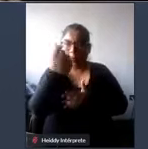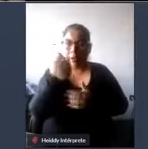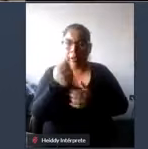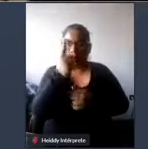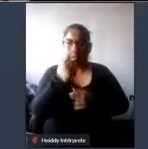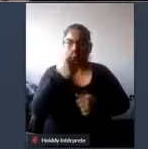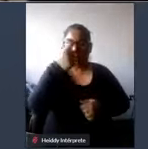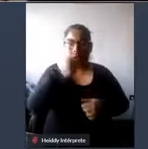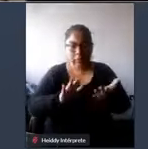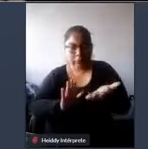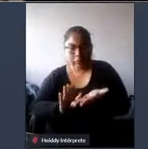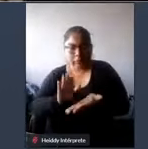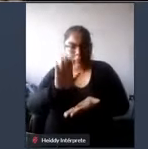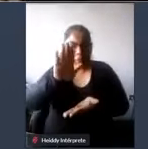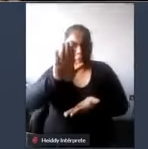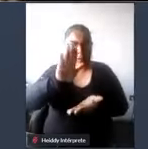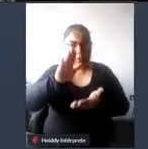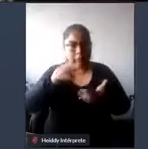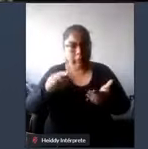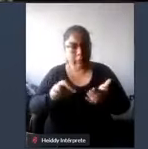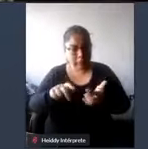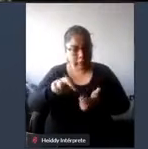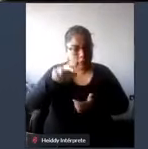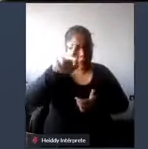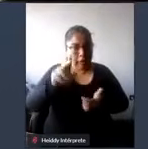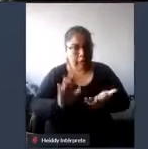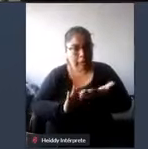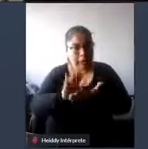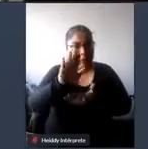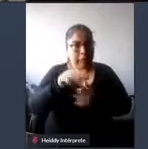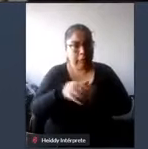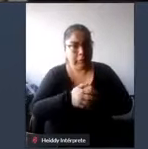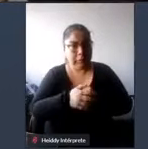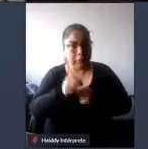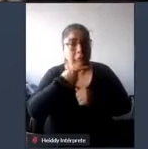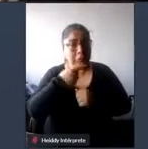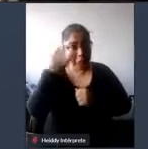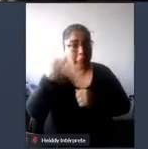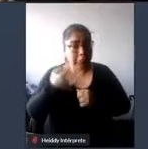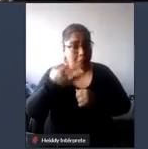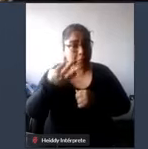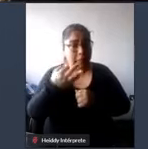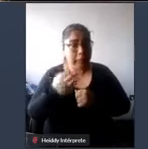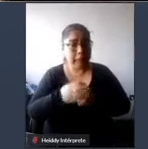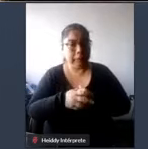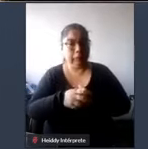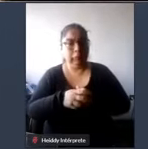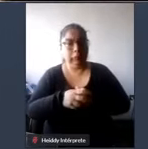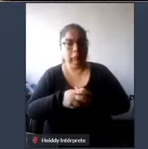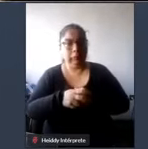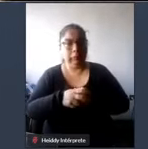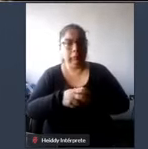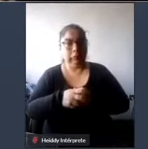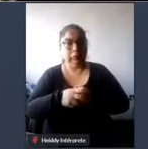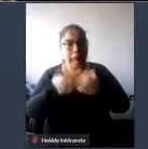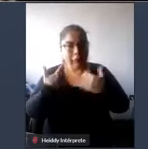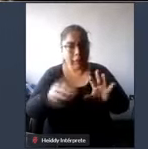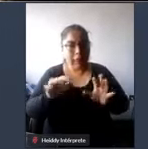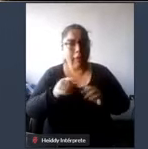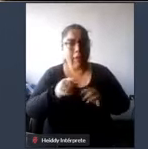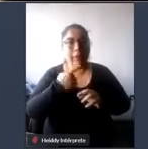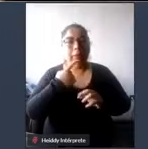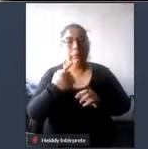subir sillas de ruedas por las escaleras sí es verdad se dio la circunstancia